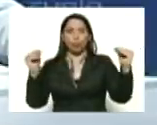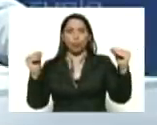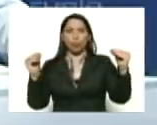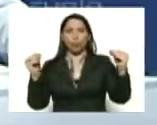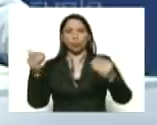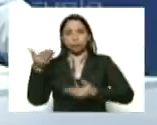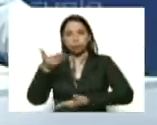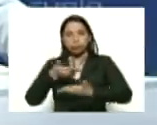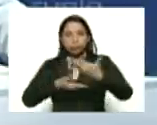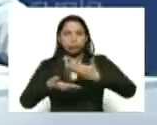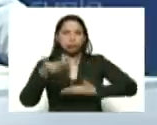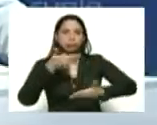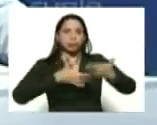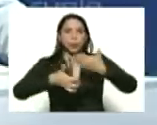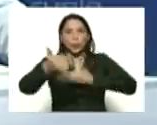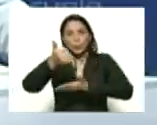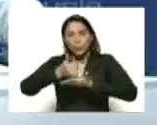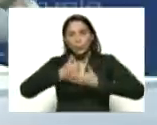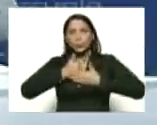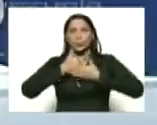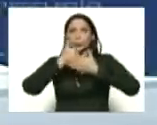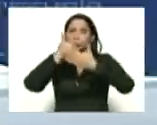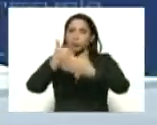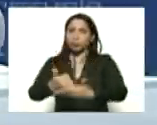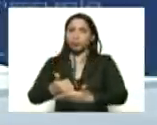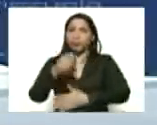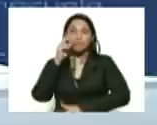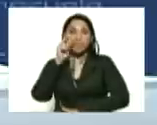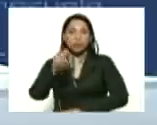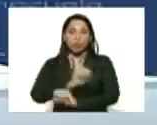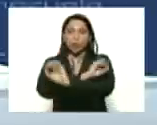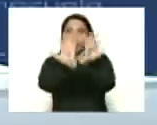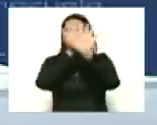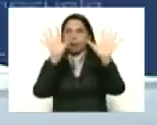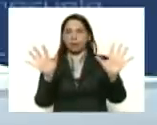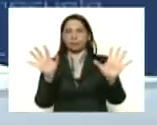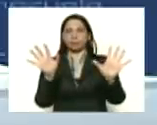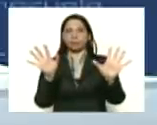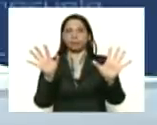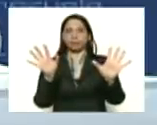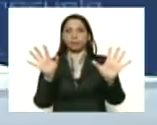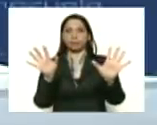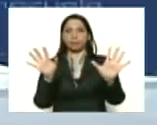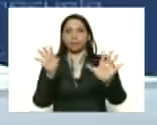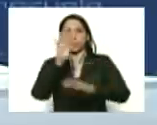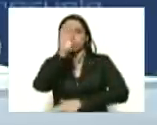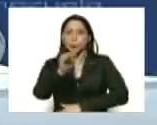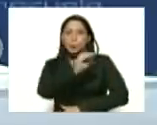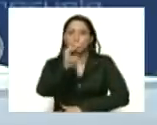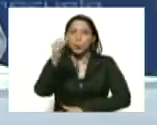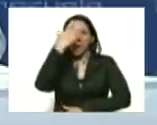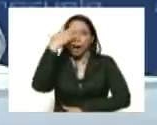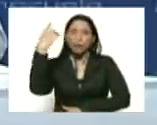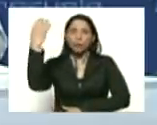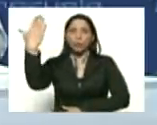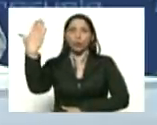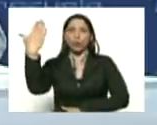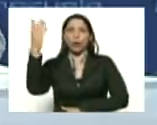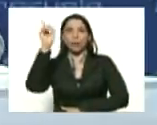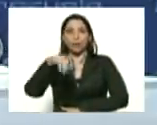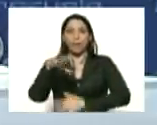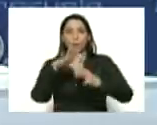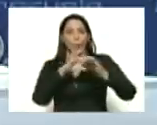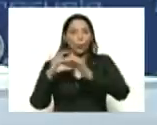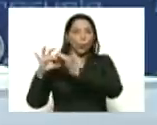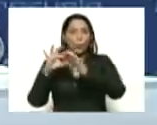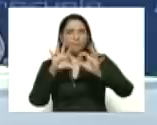colaborando entre ayudándonos con una visión clara con las bendiciones de Dios y con la unión